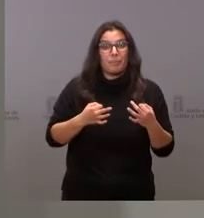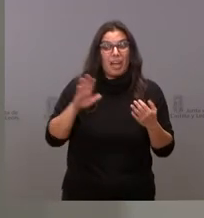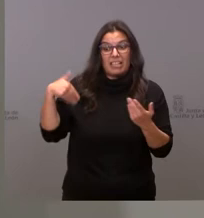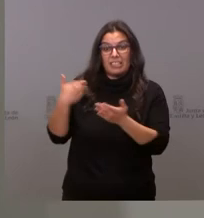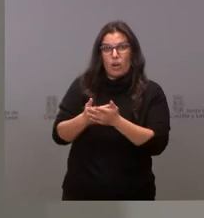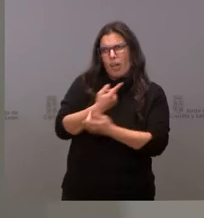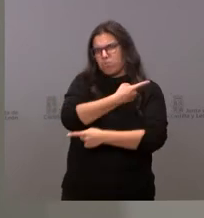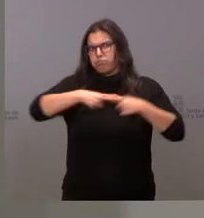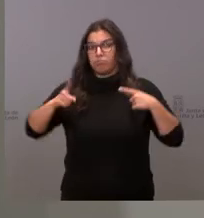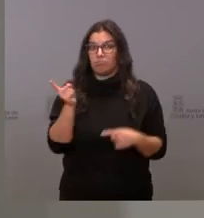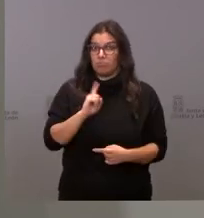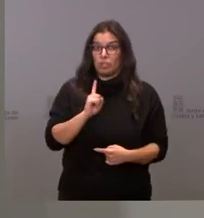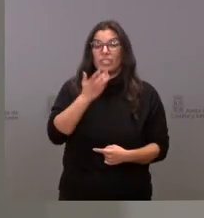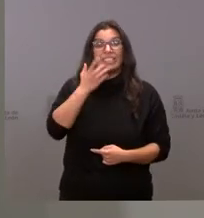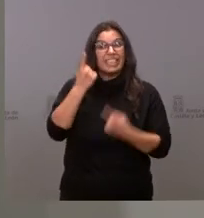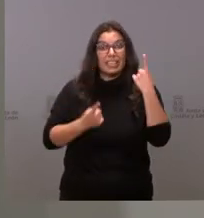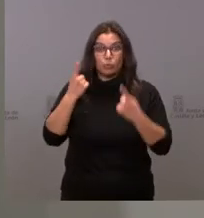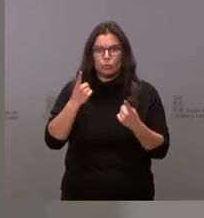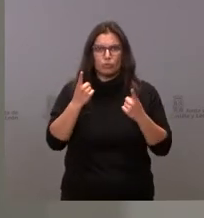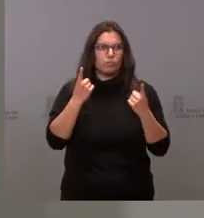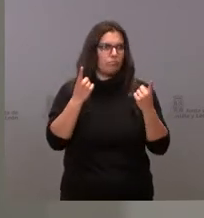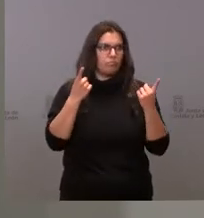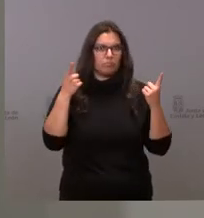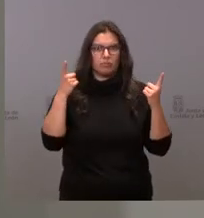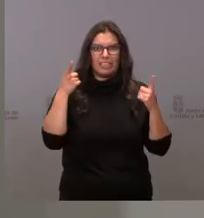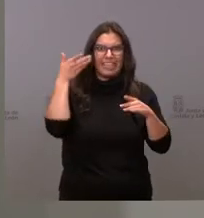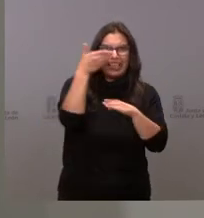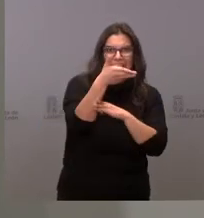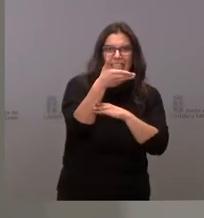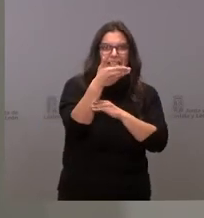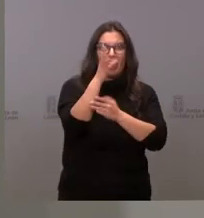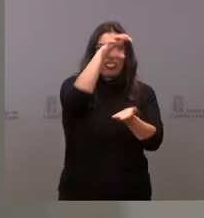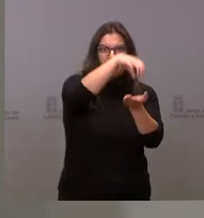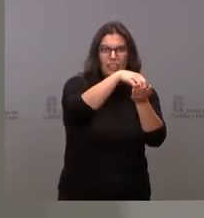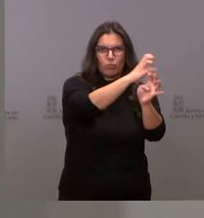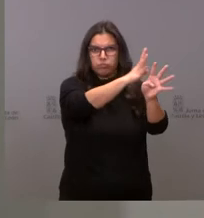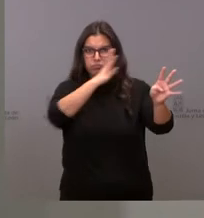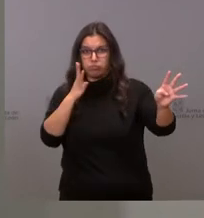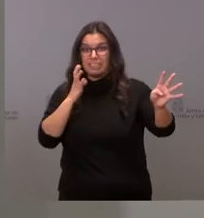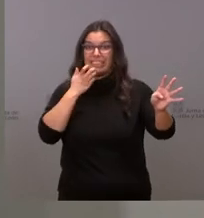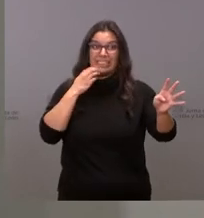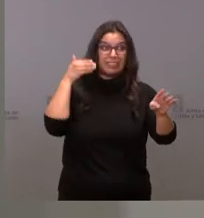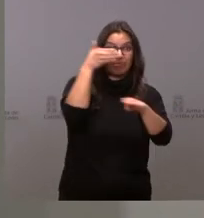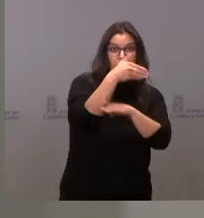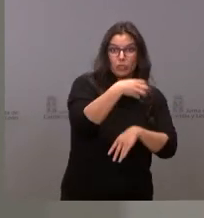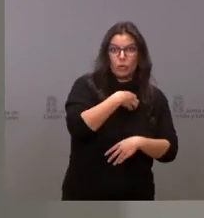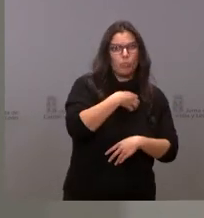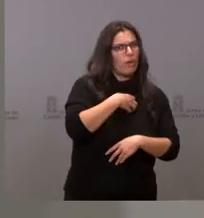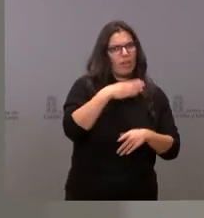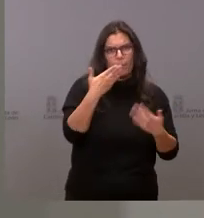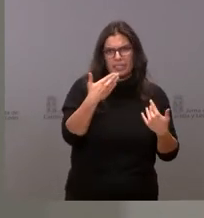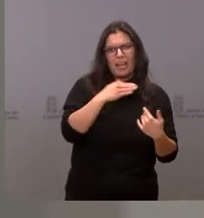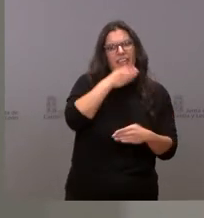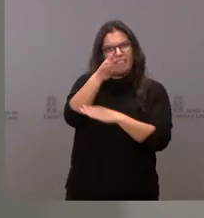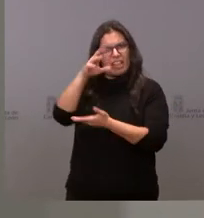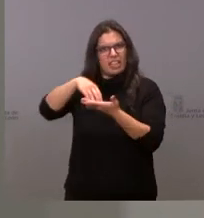insisto que a quien no pueda acudir a los centros donde sean los llamamientos se les va a vacunar